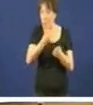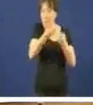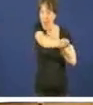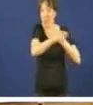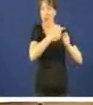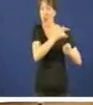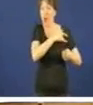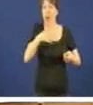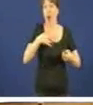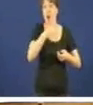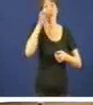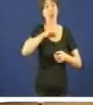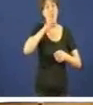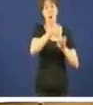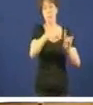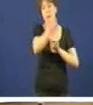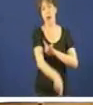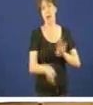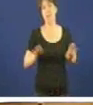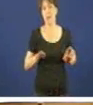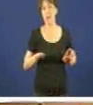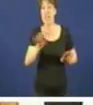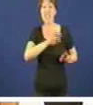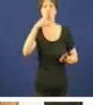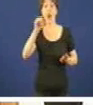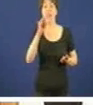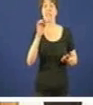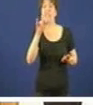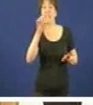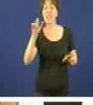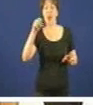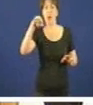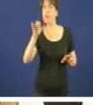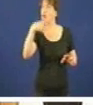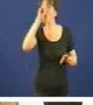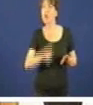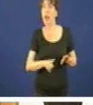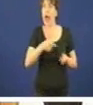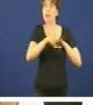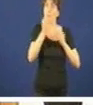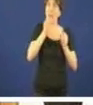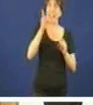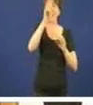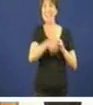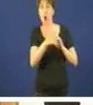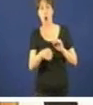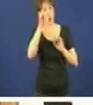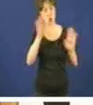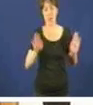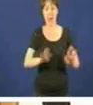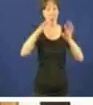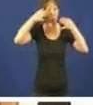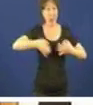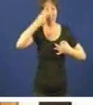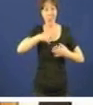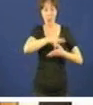o señor Castellanos non sei se é bon si estor ou non o que sei que non traballa por interese será el de Galiza o que sei que os fins que